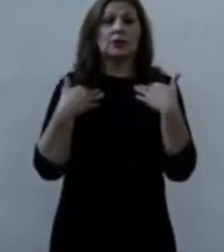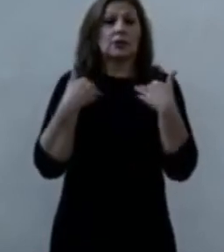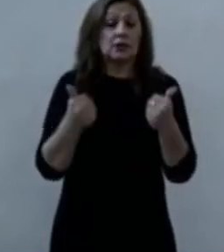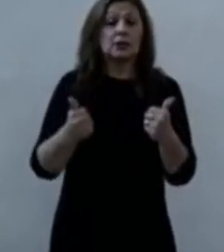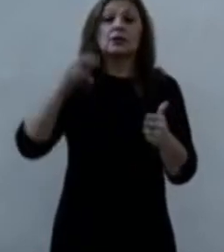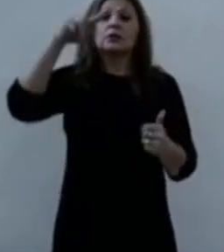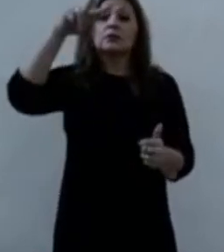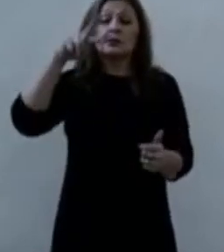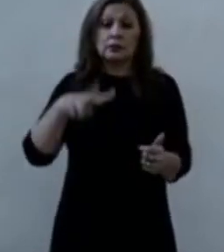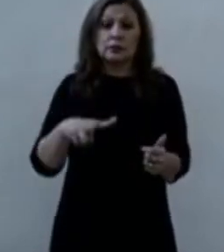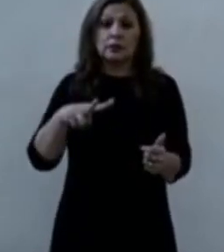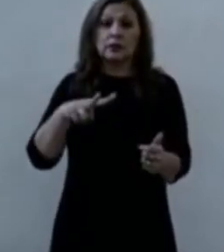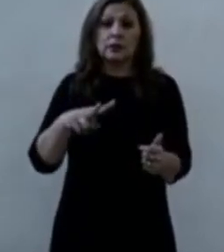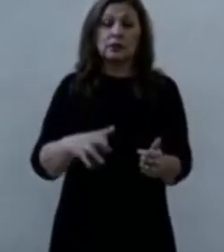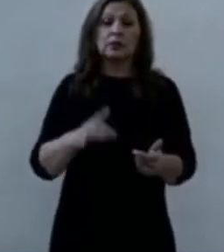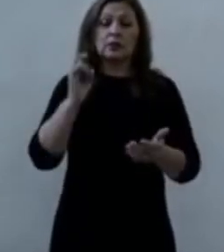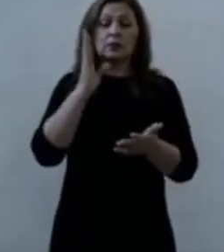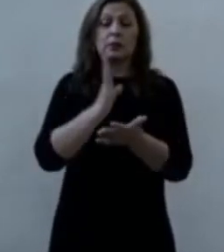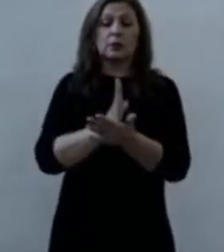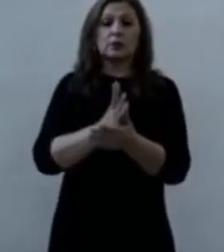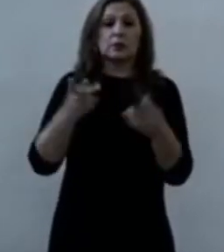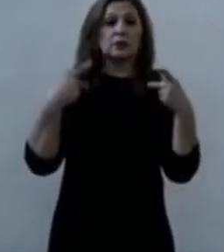sólo por aquel que la dice,